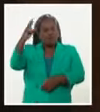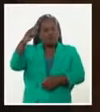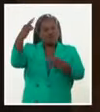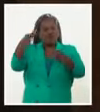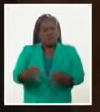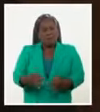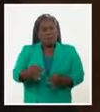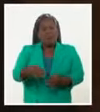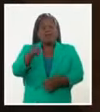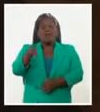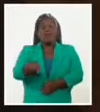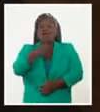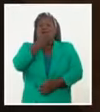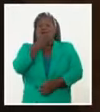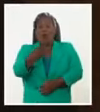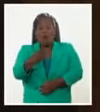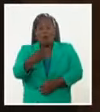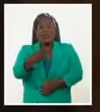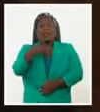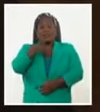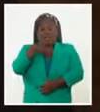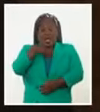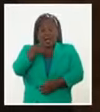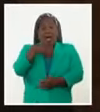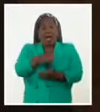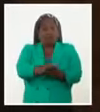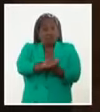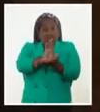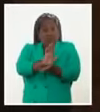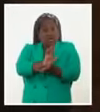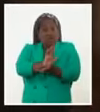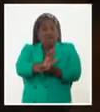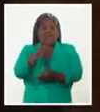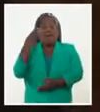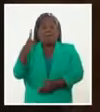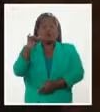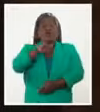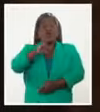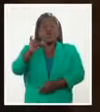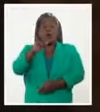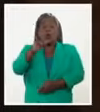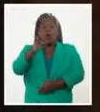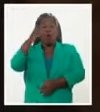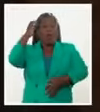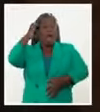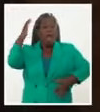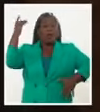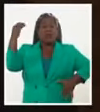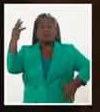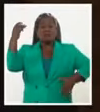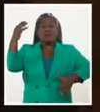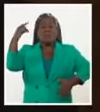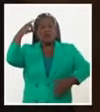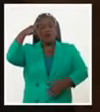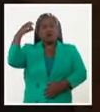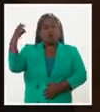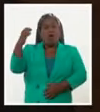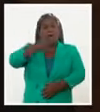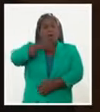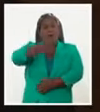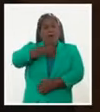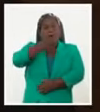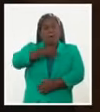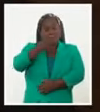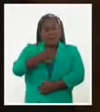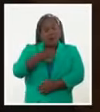generaciones tengan ese emblema en bronce que soñara también Silvio Rodríguez. Recuerdo en un momento determinado que Silvio le dijo un